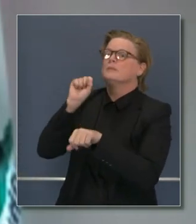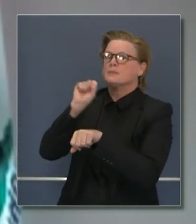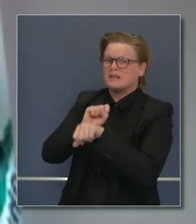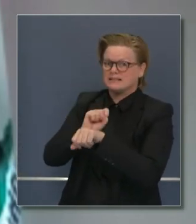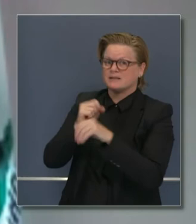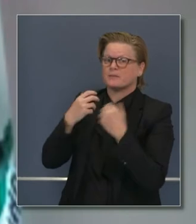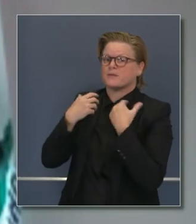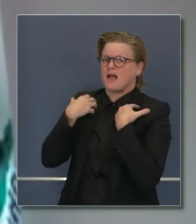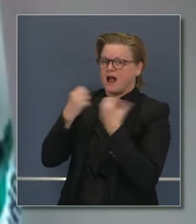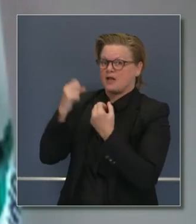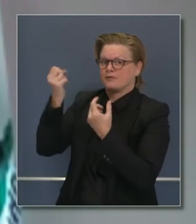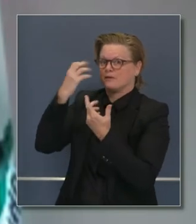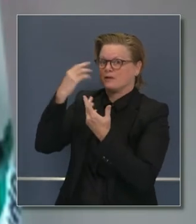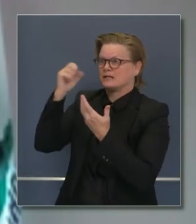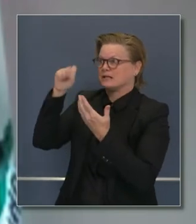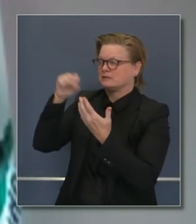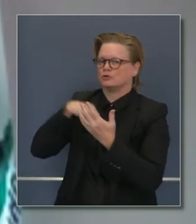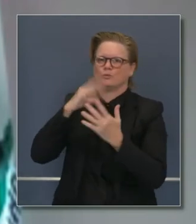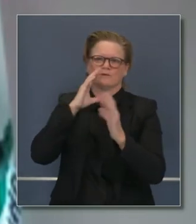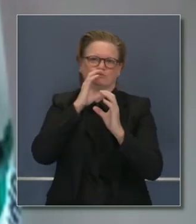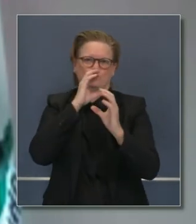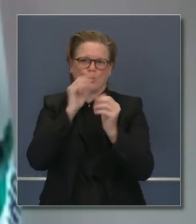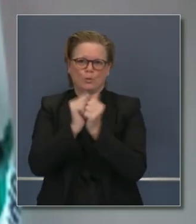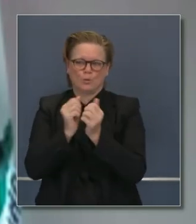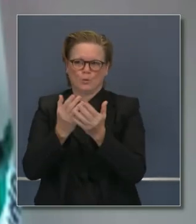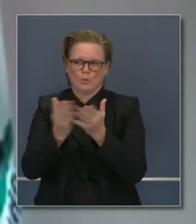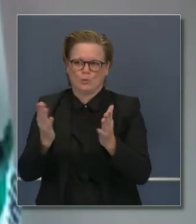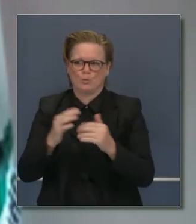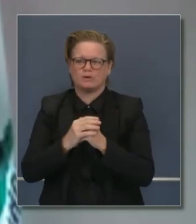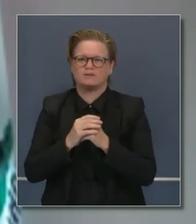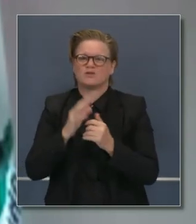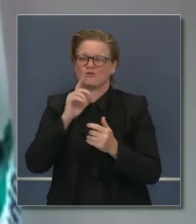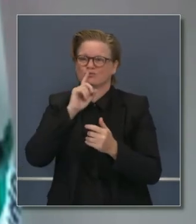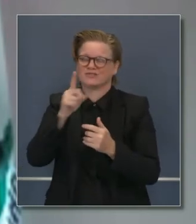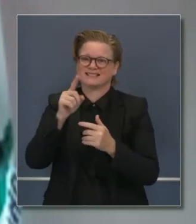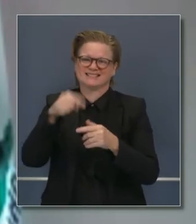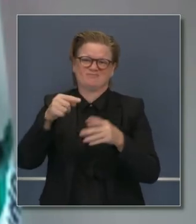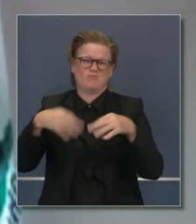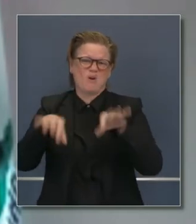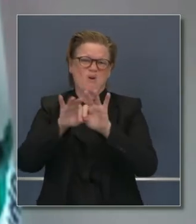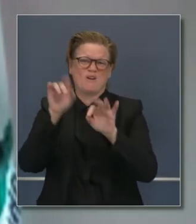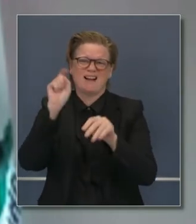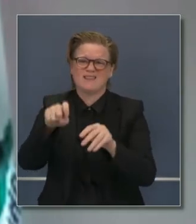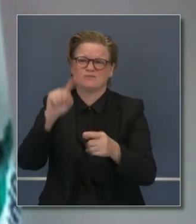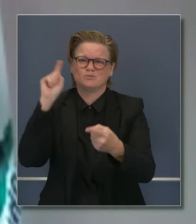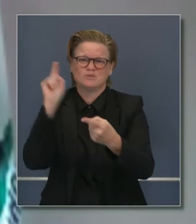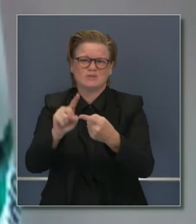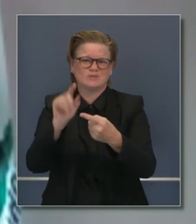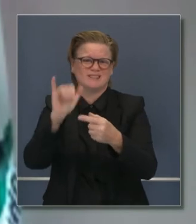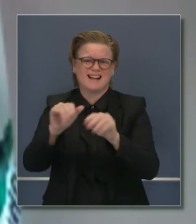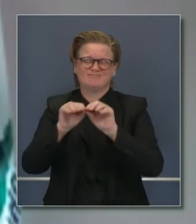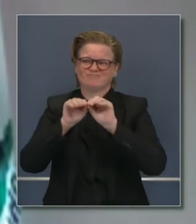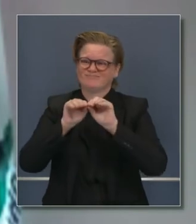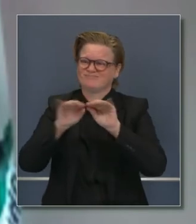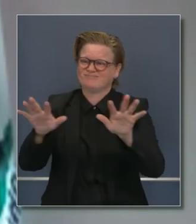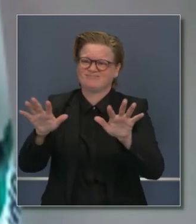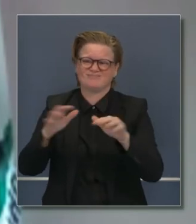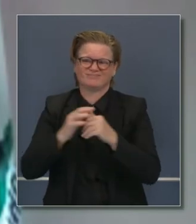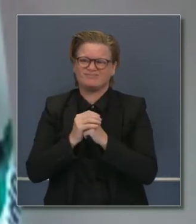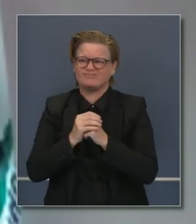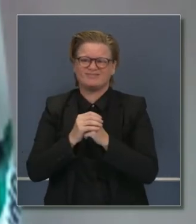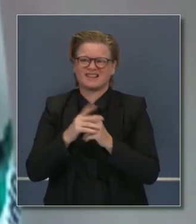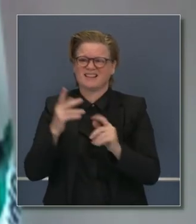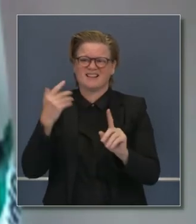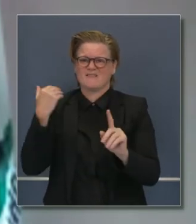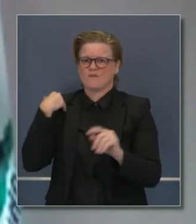Sabemos que es una carga pesada para muchos de ellos, pero sabemos que esta herramienta ayuda a reducir la transmisión. Y